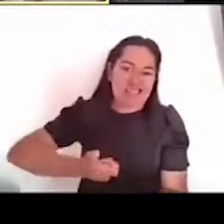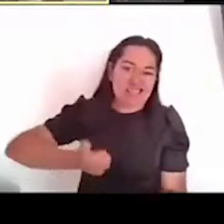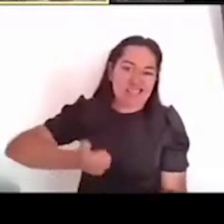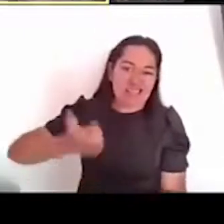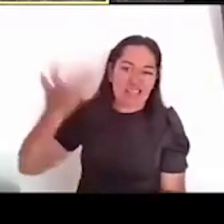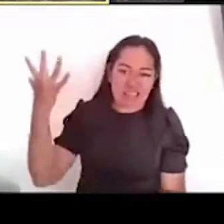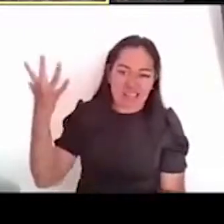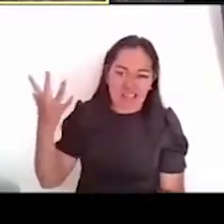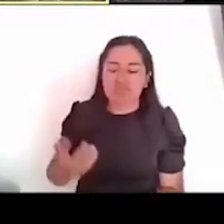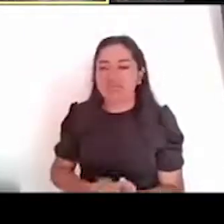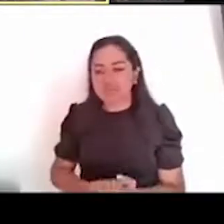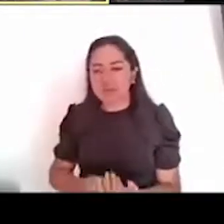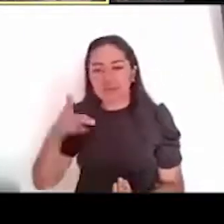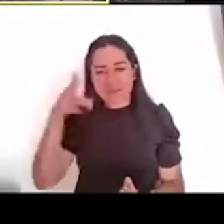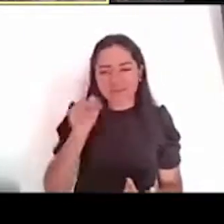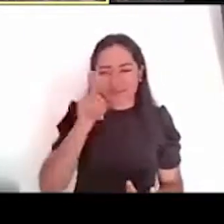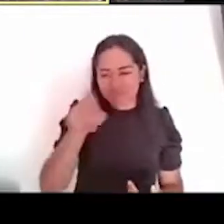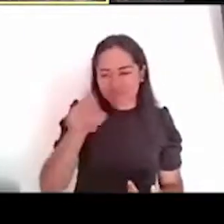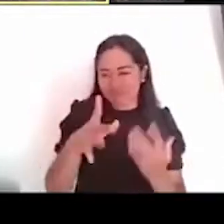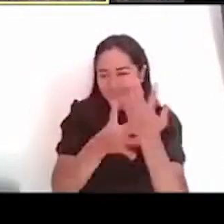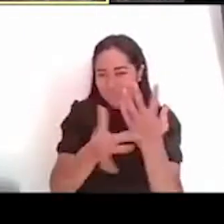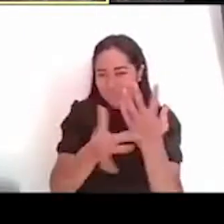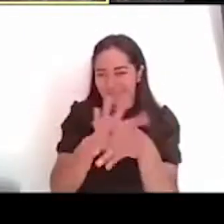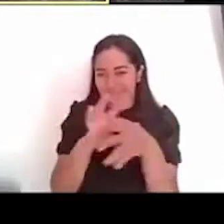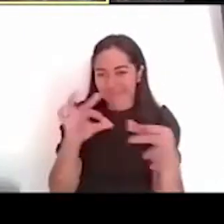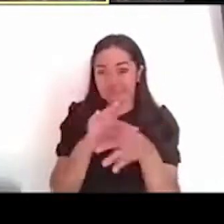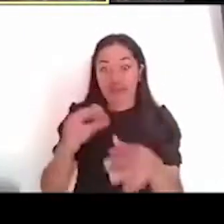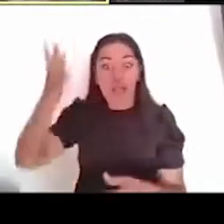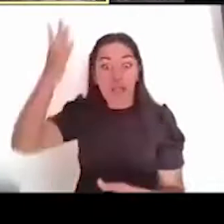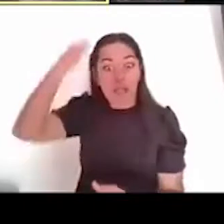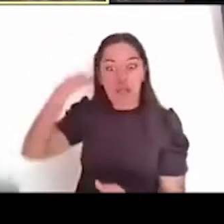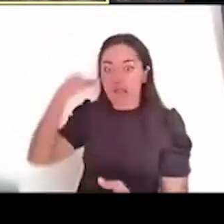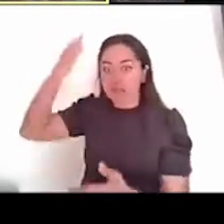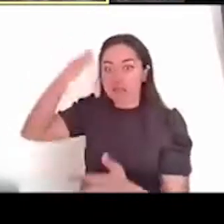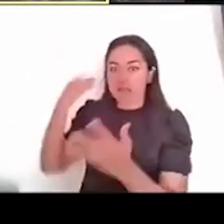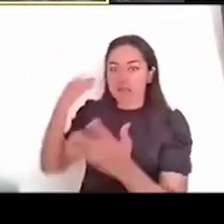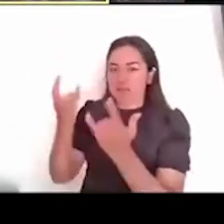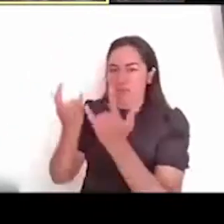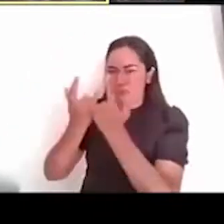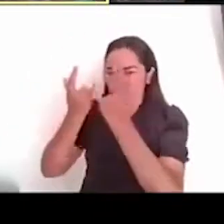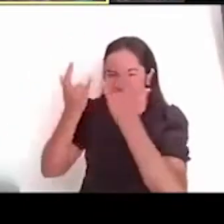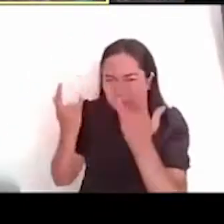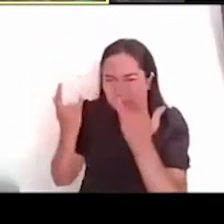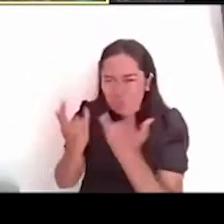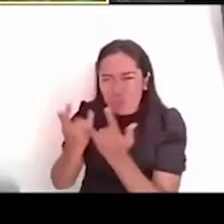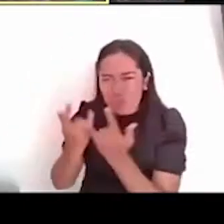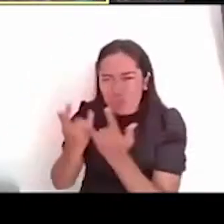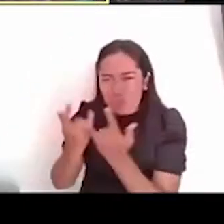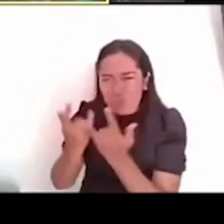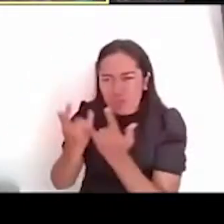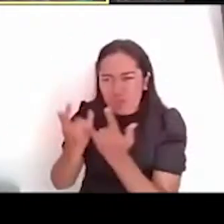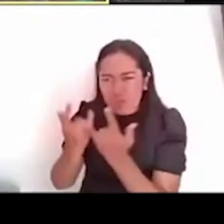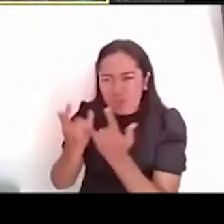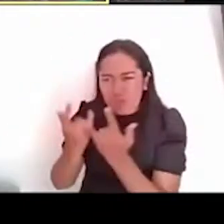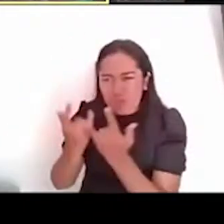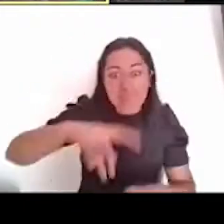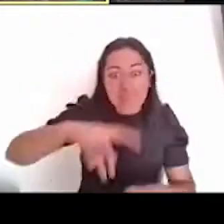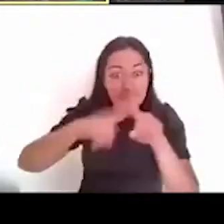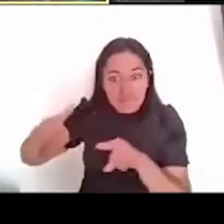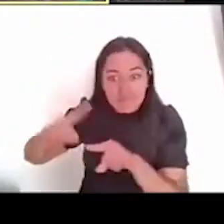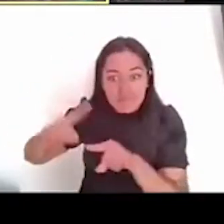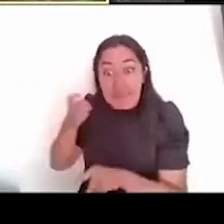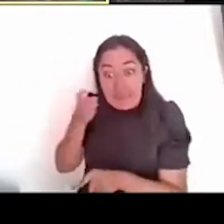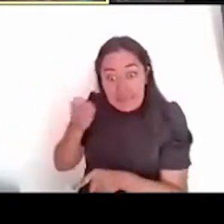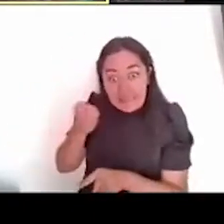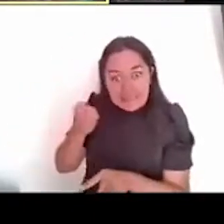el referencial de las fuentes históricas, los mapas, en, especial el de Saúl, todos han tenido una coincidencia,